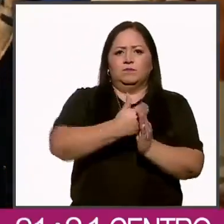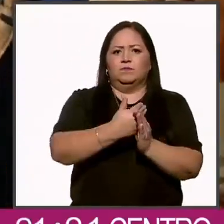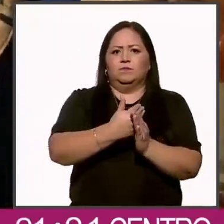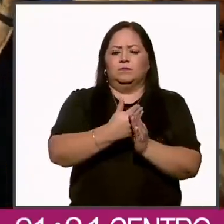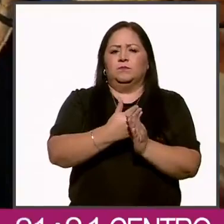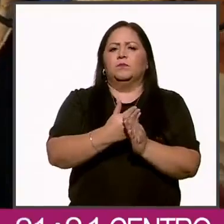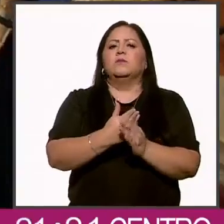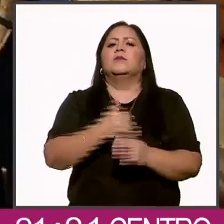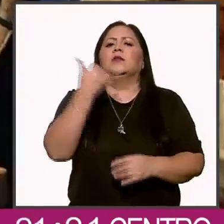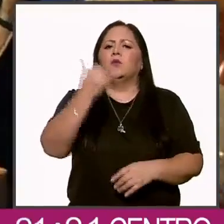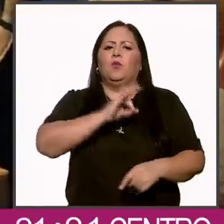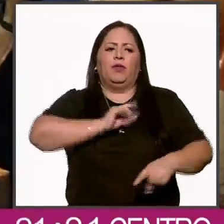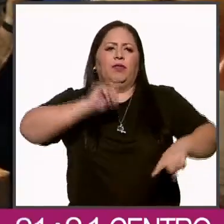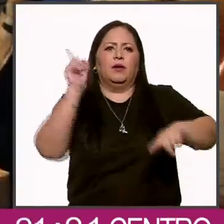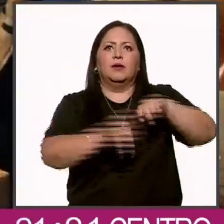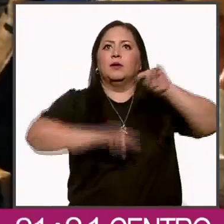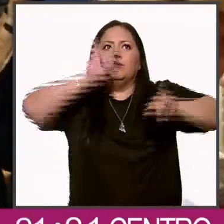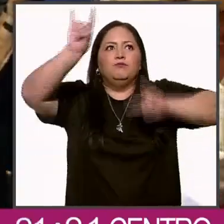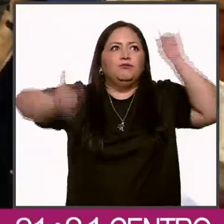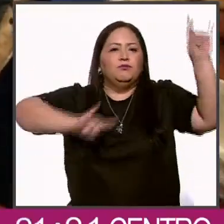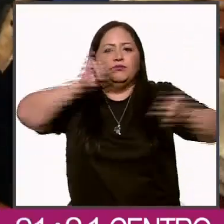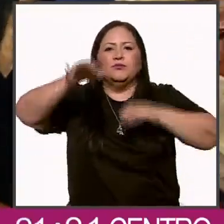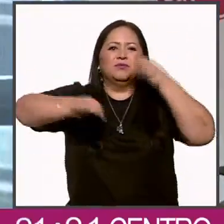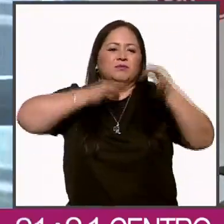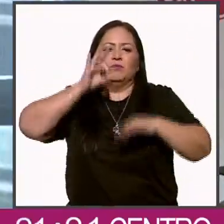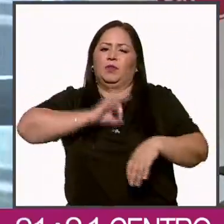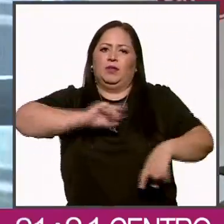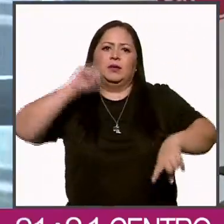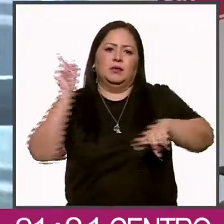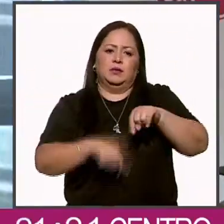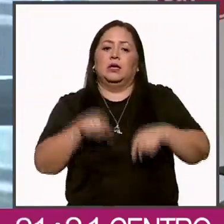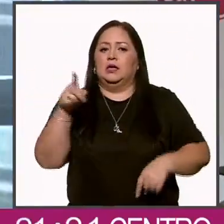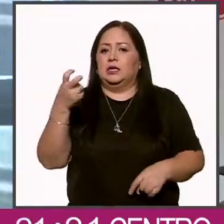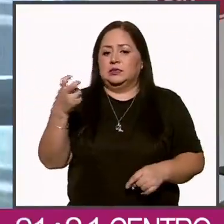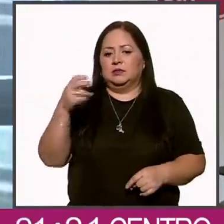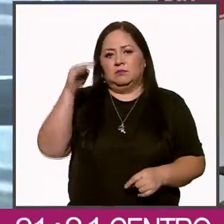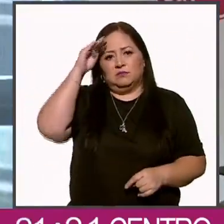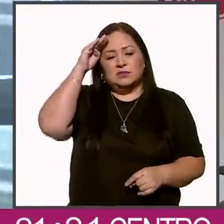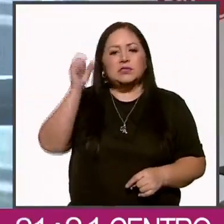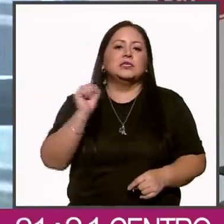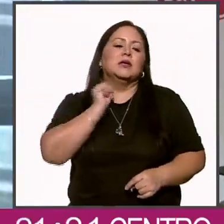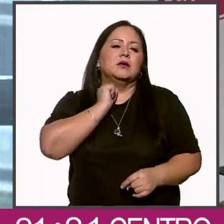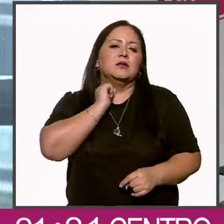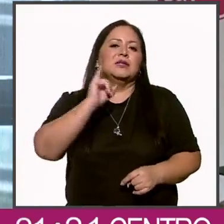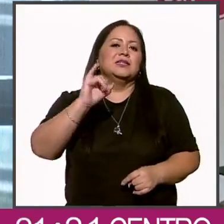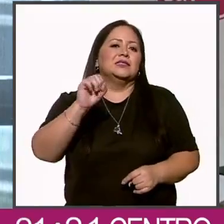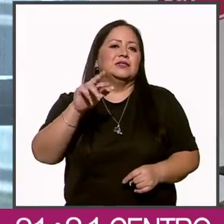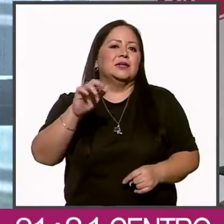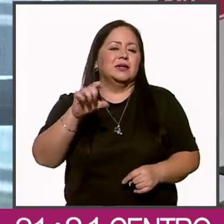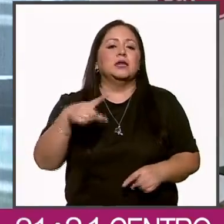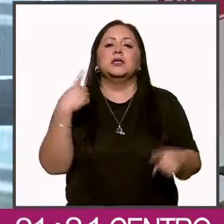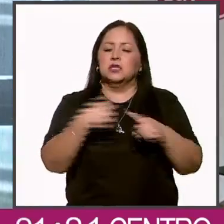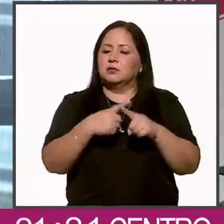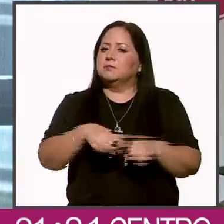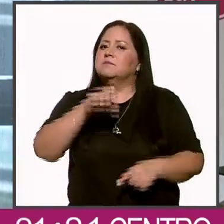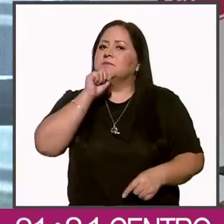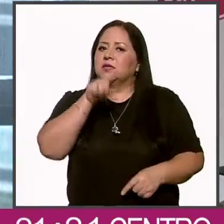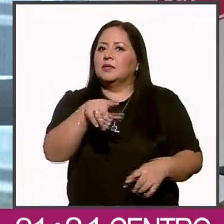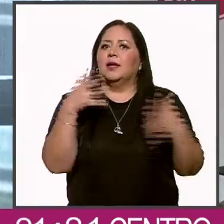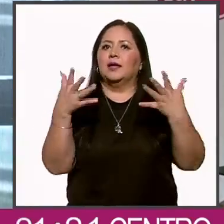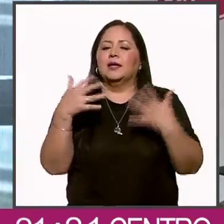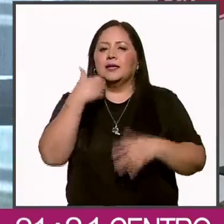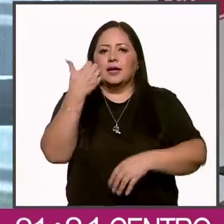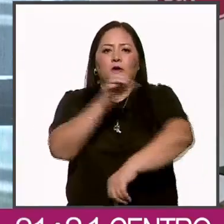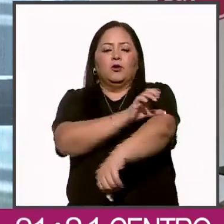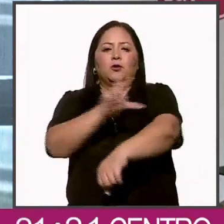proselitistas y quitará propaganda en la demarcación. Así lo consideró el senador Israel Zamora. Quien también es aspirante